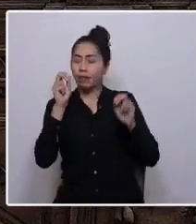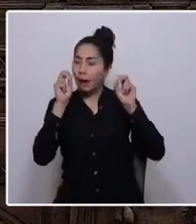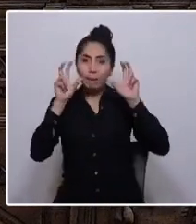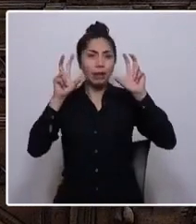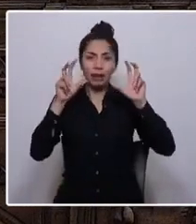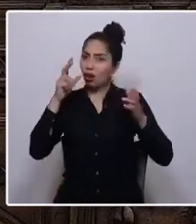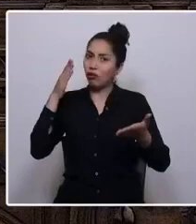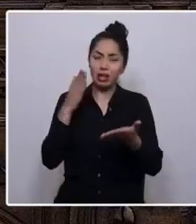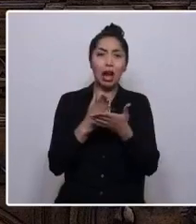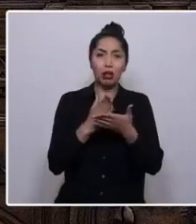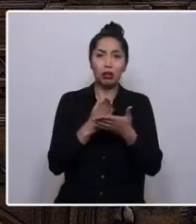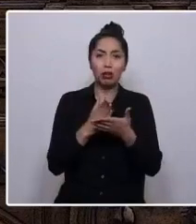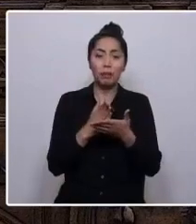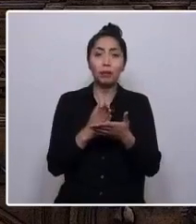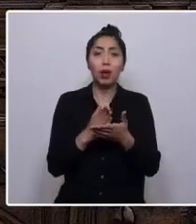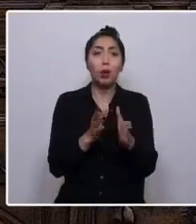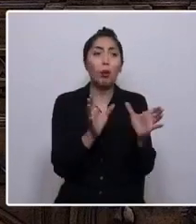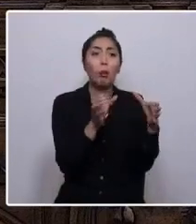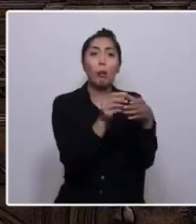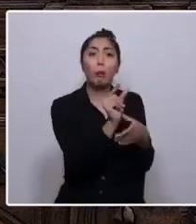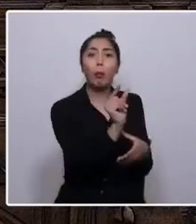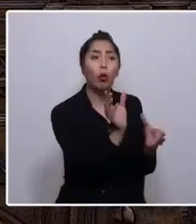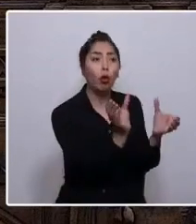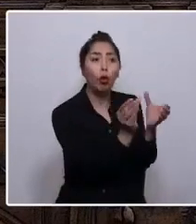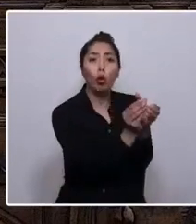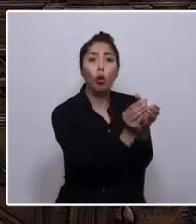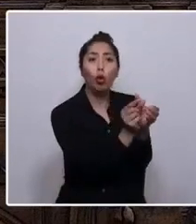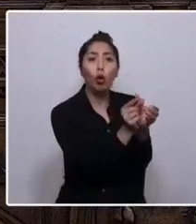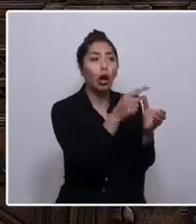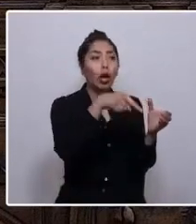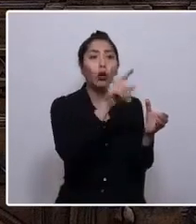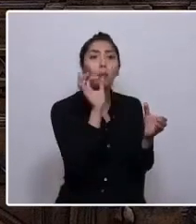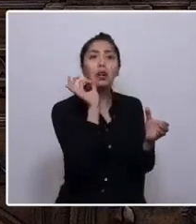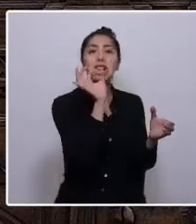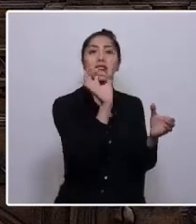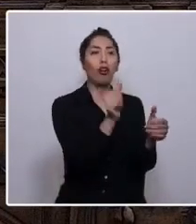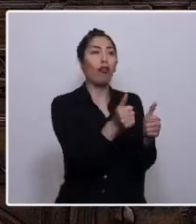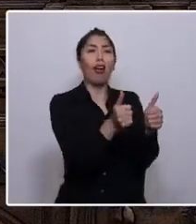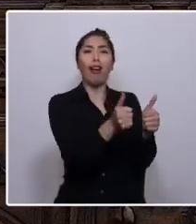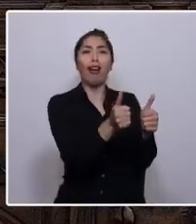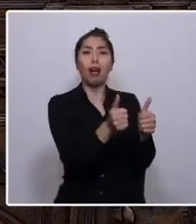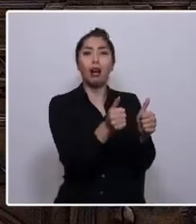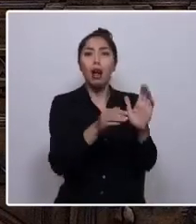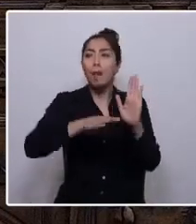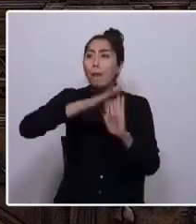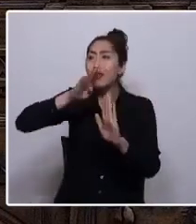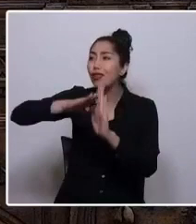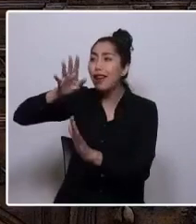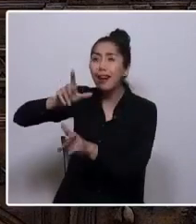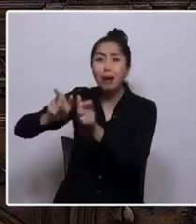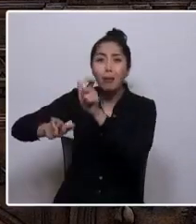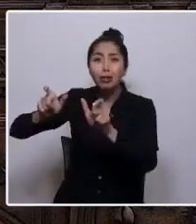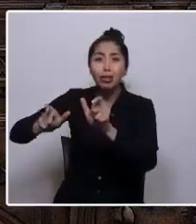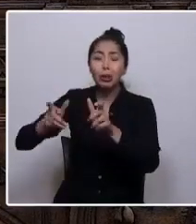irresistible que unos pocos vivan como en el país más próspero mientras la mayoría sobrevive apenas.